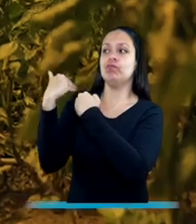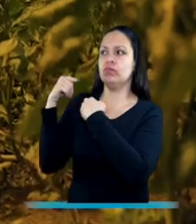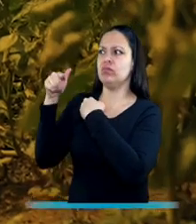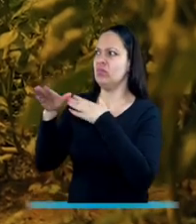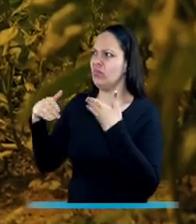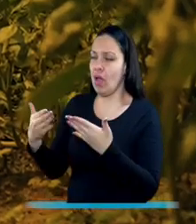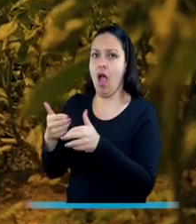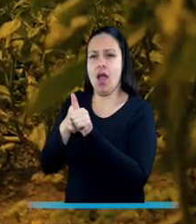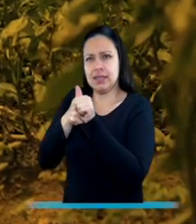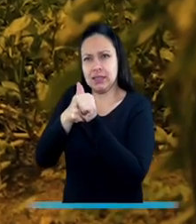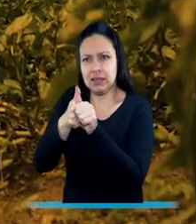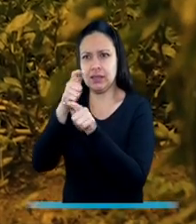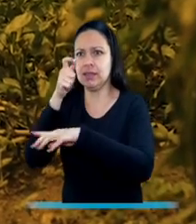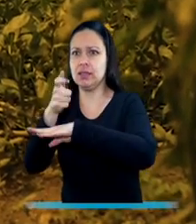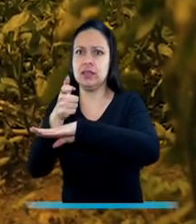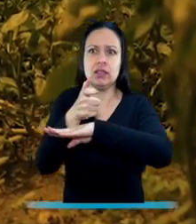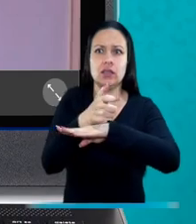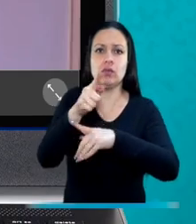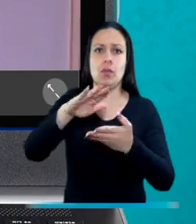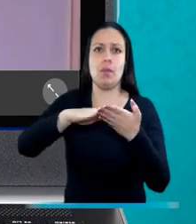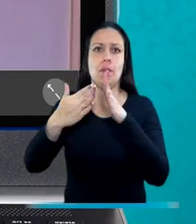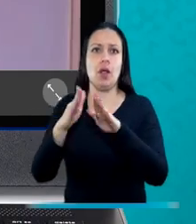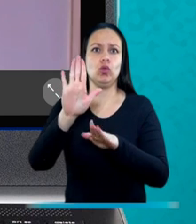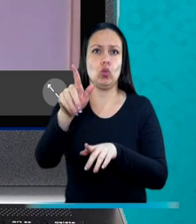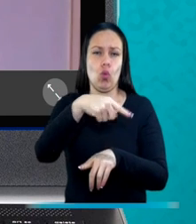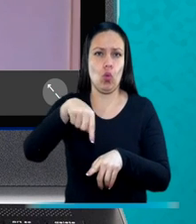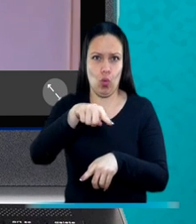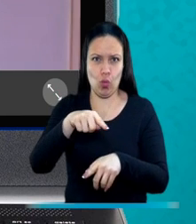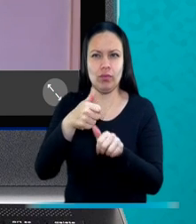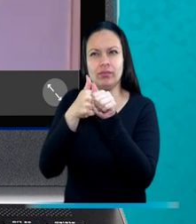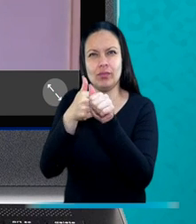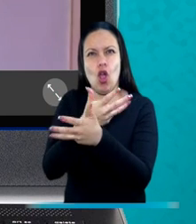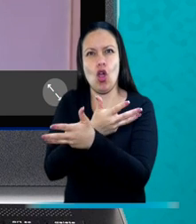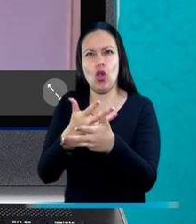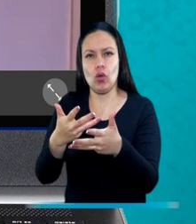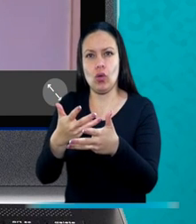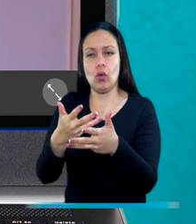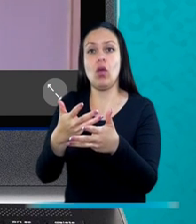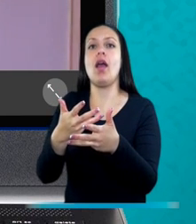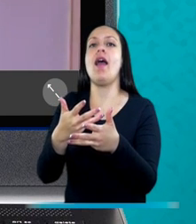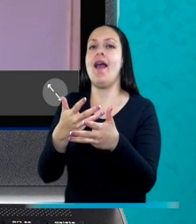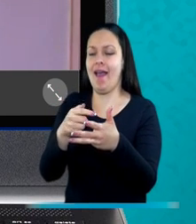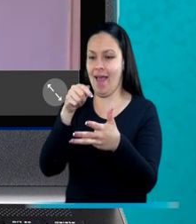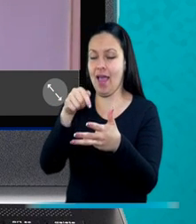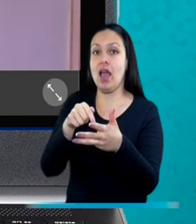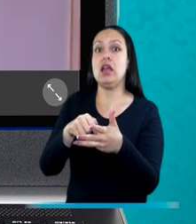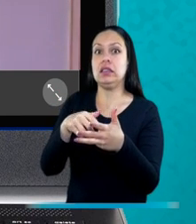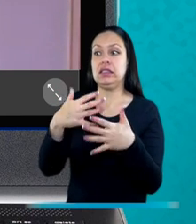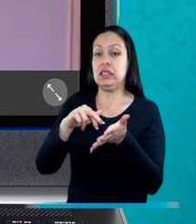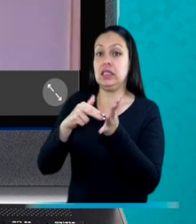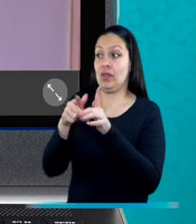las metas del componente de paz del Plan Pluriano Antinversión. Esta delegada entonces tiene esa enorme tarea de hacer seguimiento a la